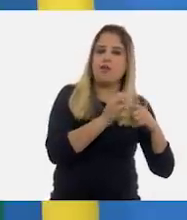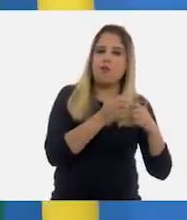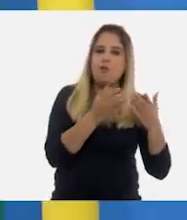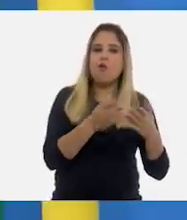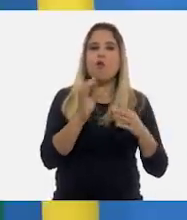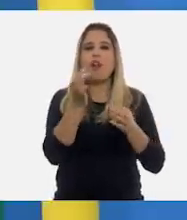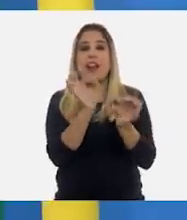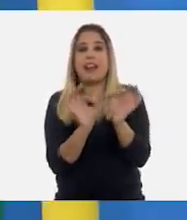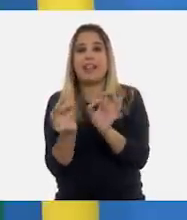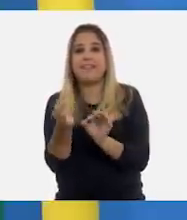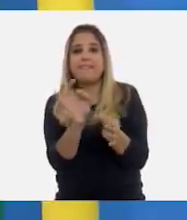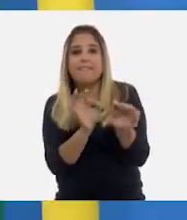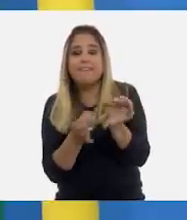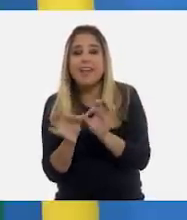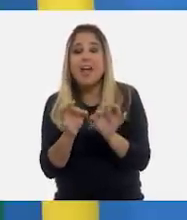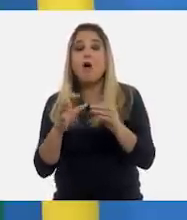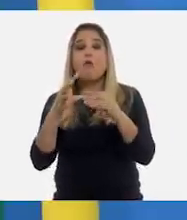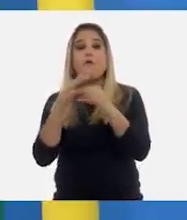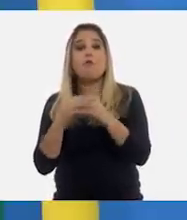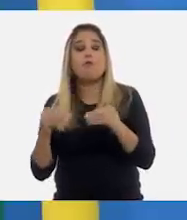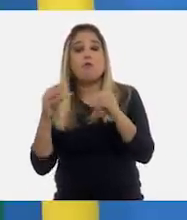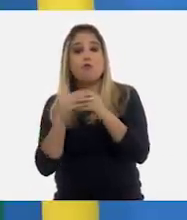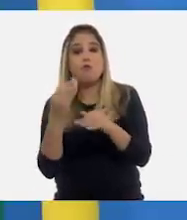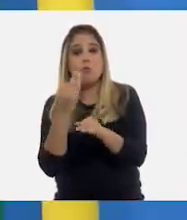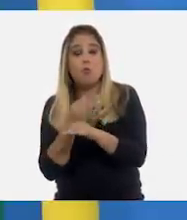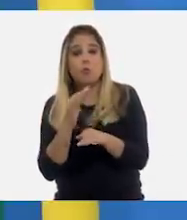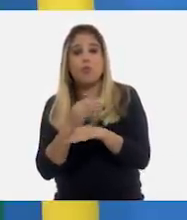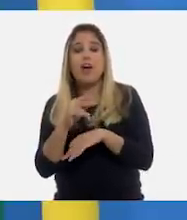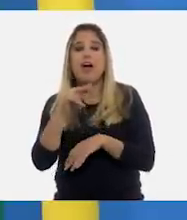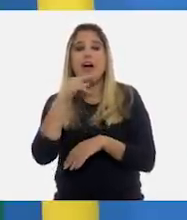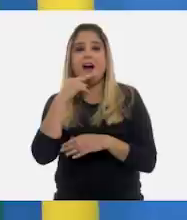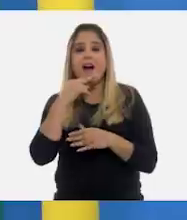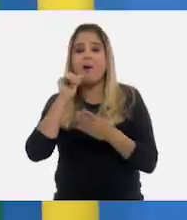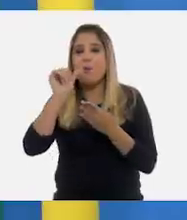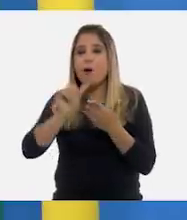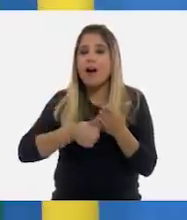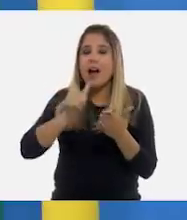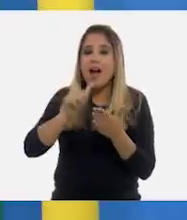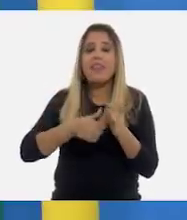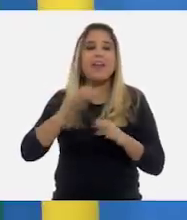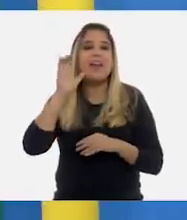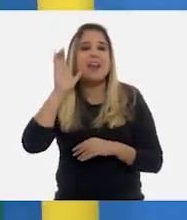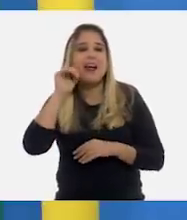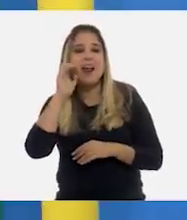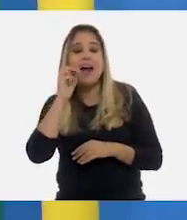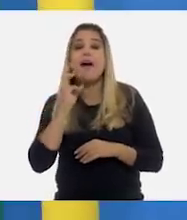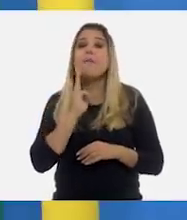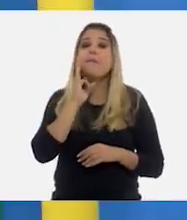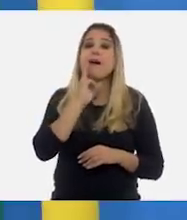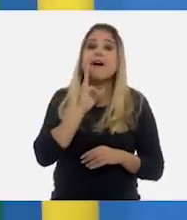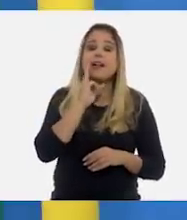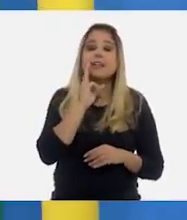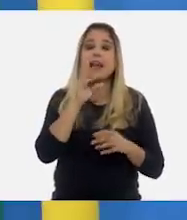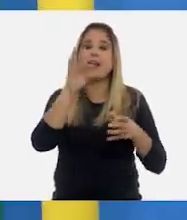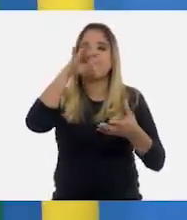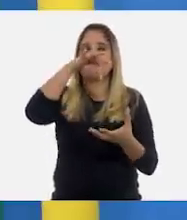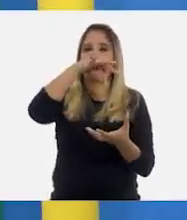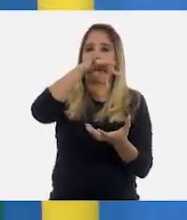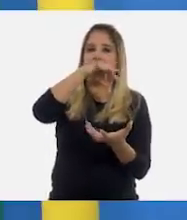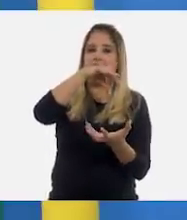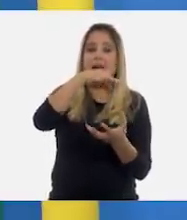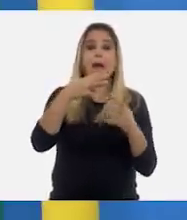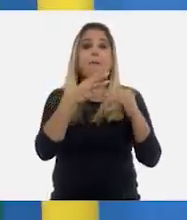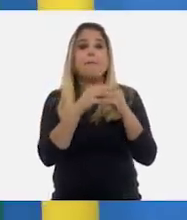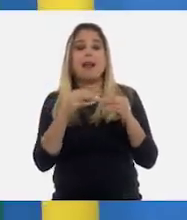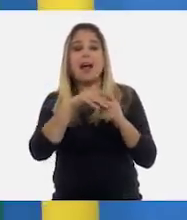la lenteja, frutas también como el aguacate, la naranja, la manzana, la pera, el